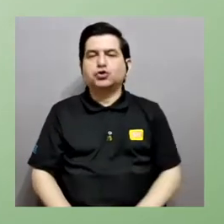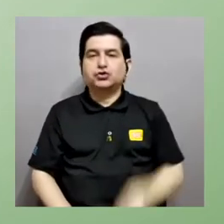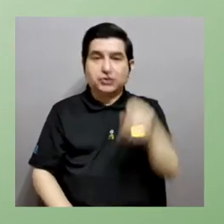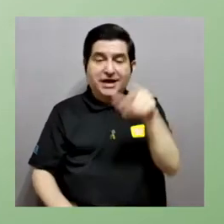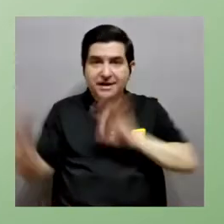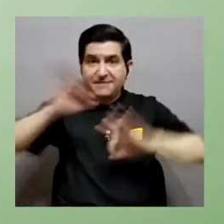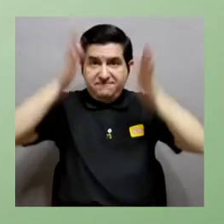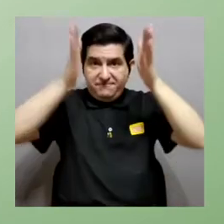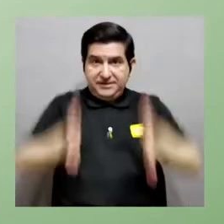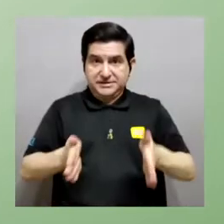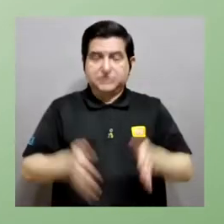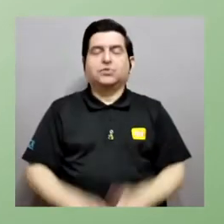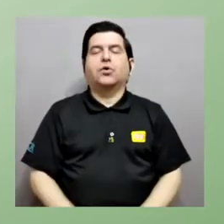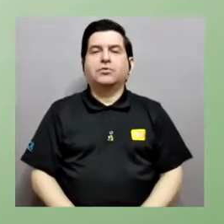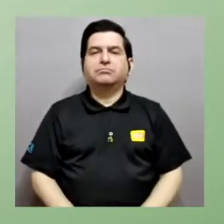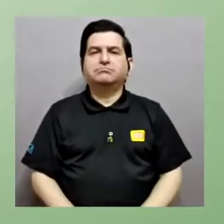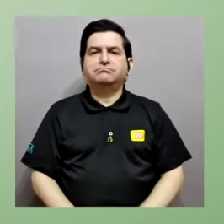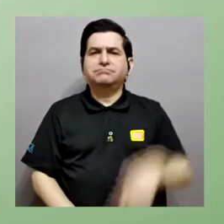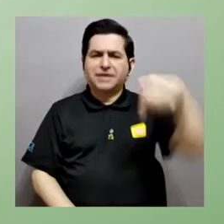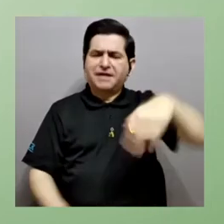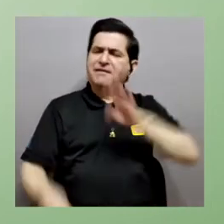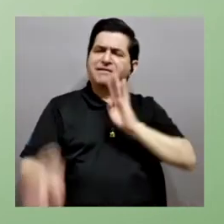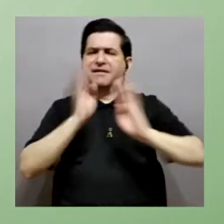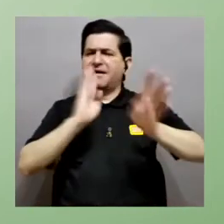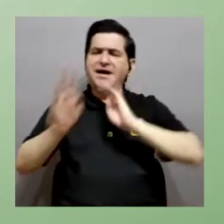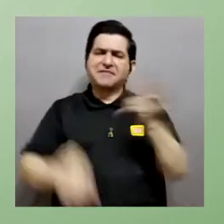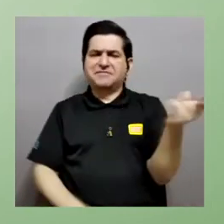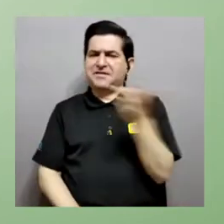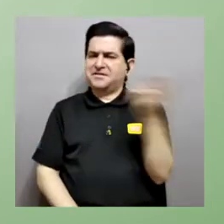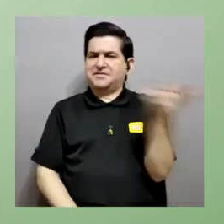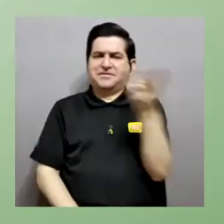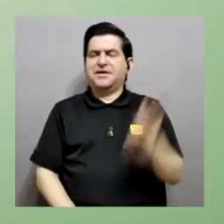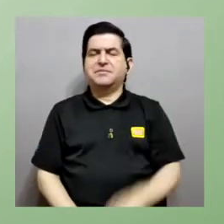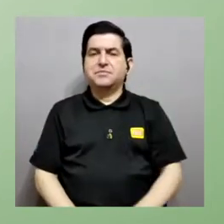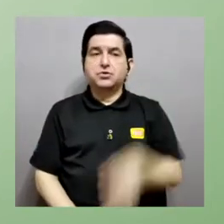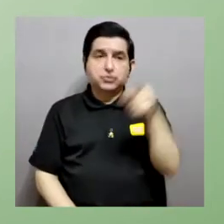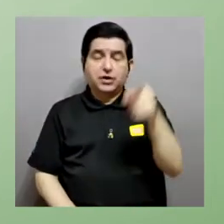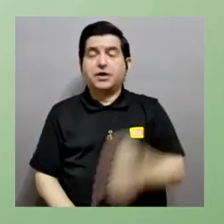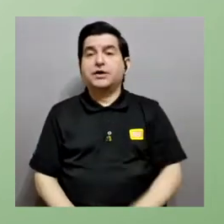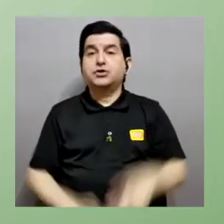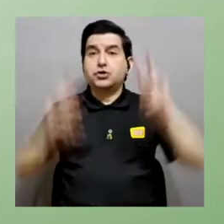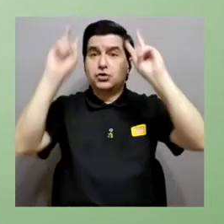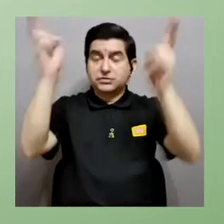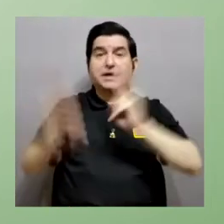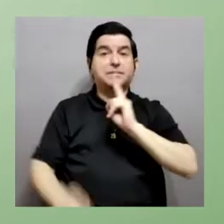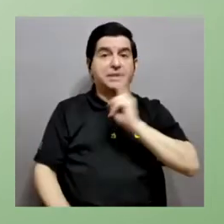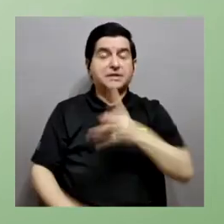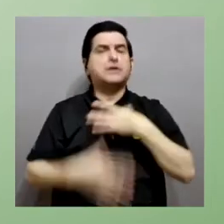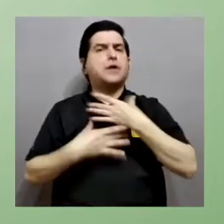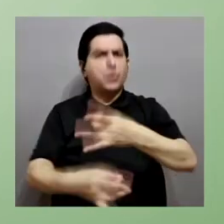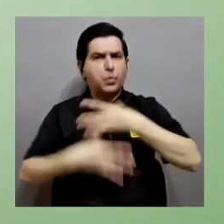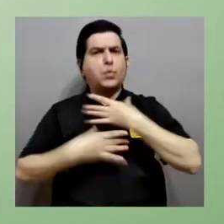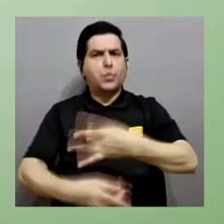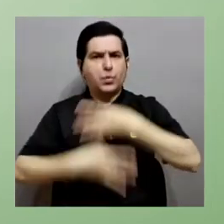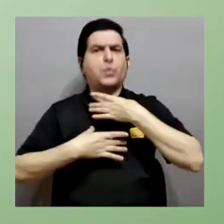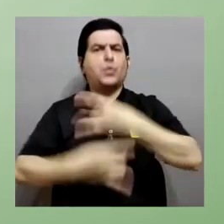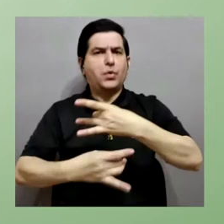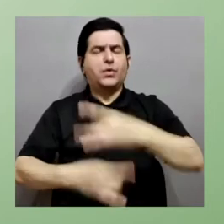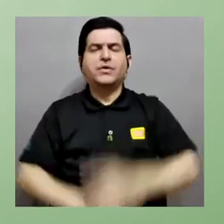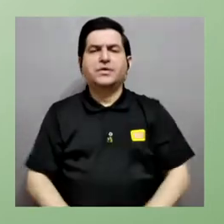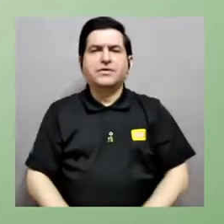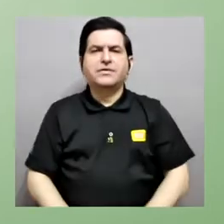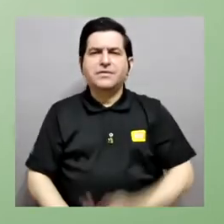físico y vamos a estar pues conversando con ellos. Este nos van a estar trayendo temas de verdad súper interesantes